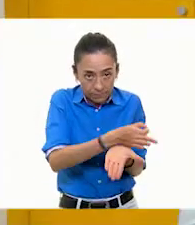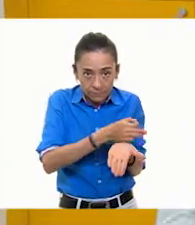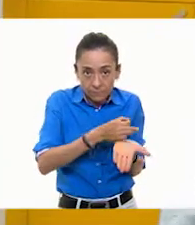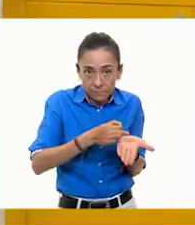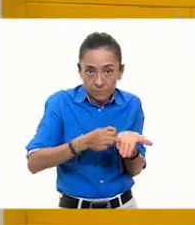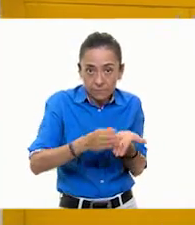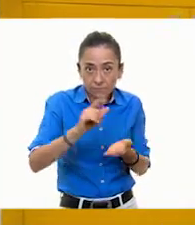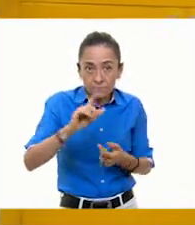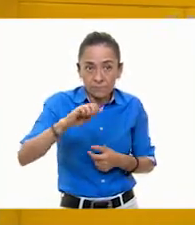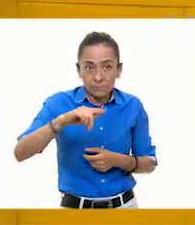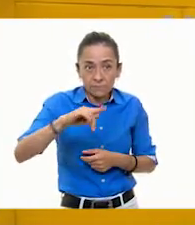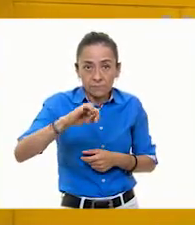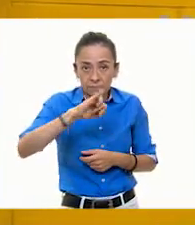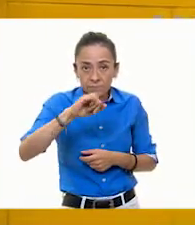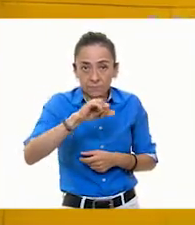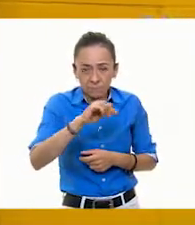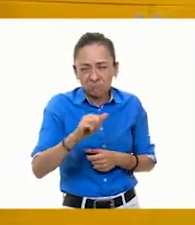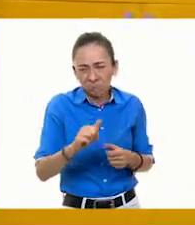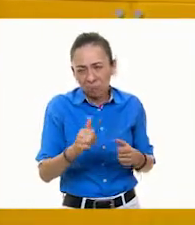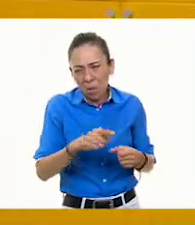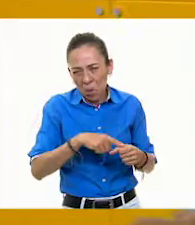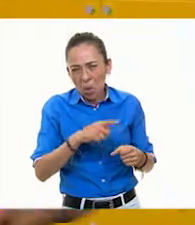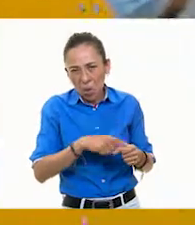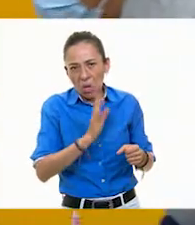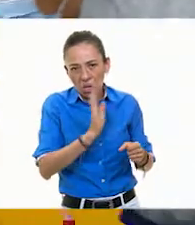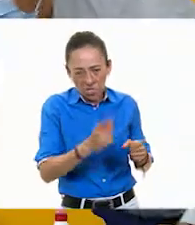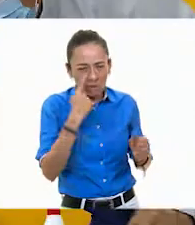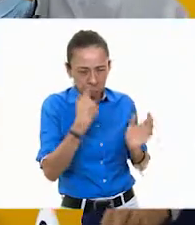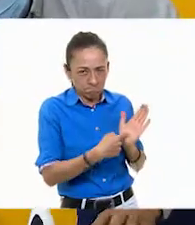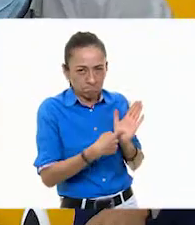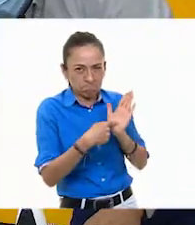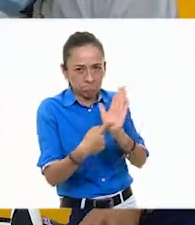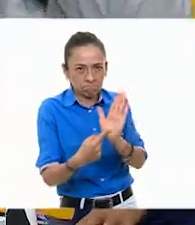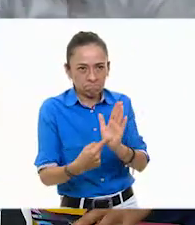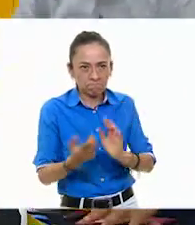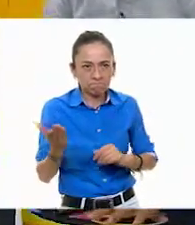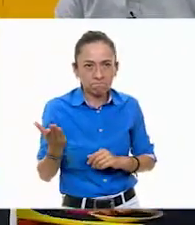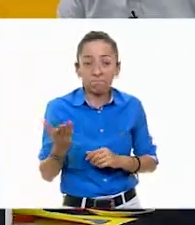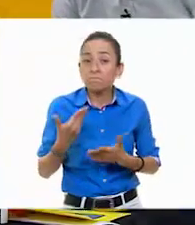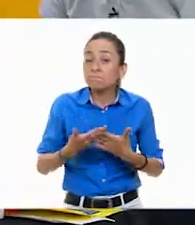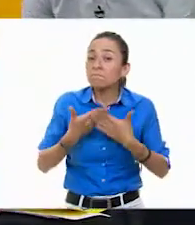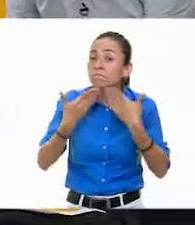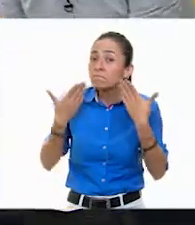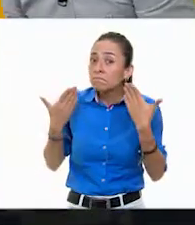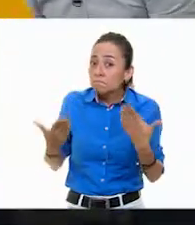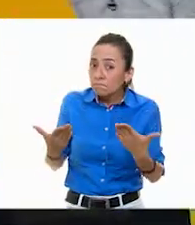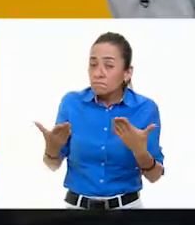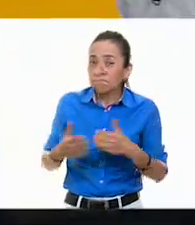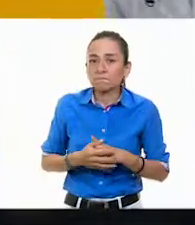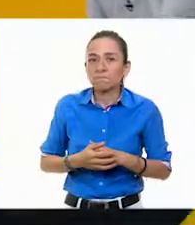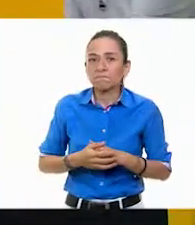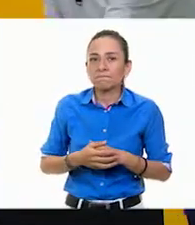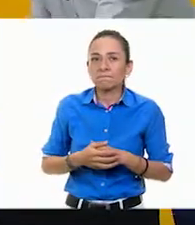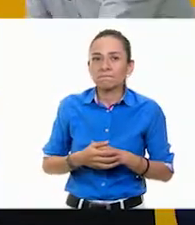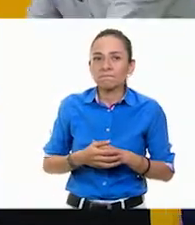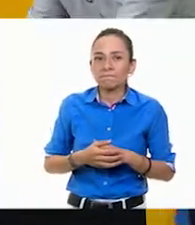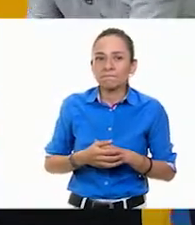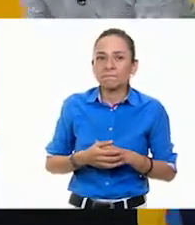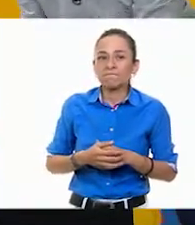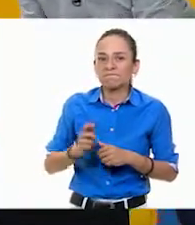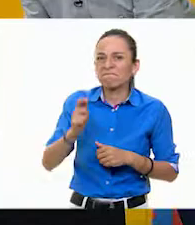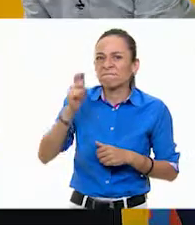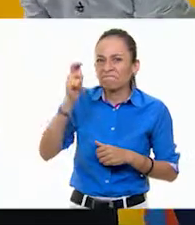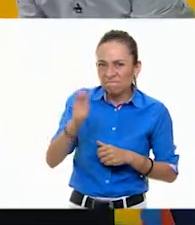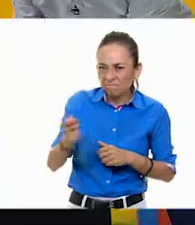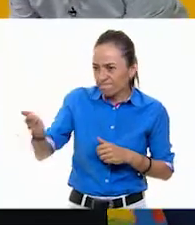Aquí lo podemos enseñar un poco. Así es. Entonces, voy a empezar a acercar el material.